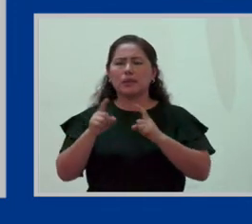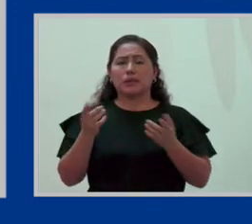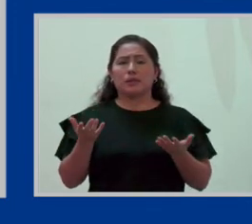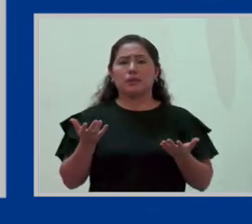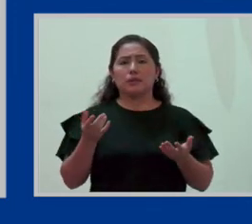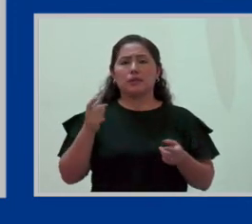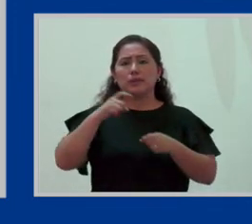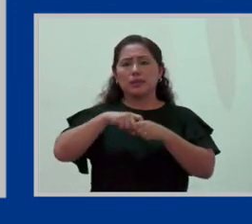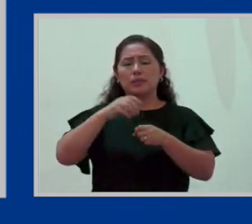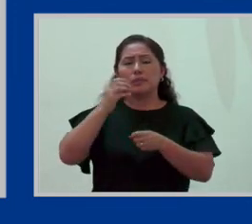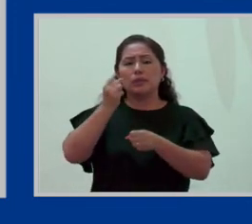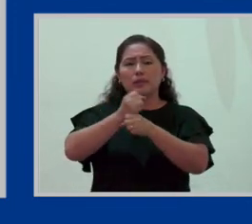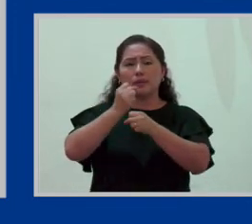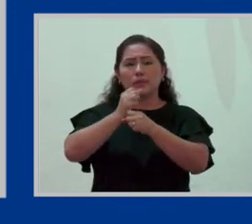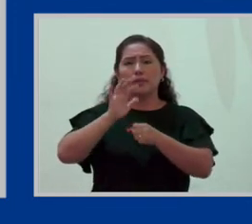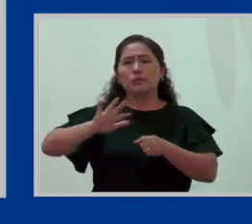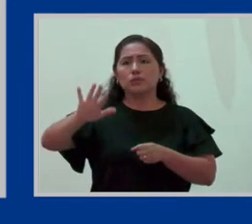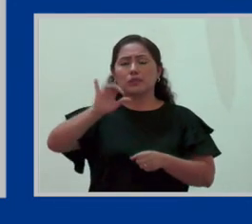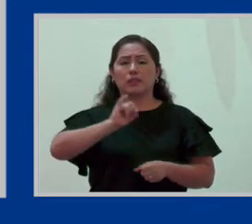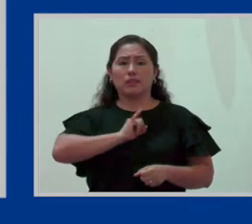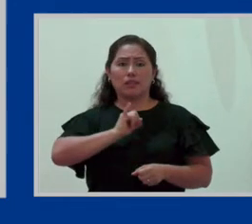el régimen laboral de la actividad privada.